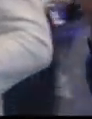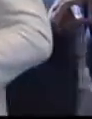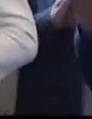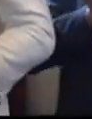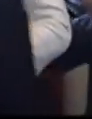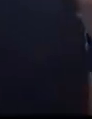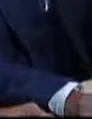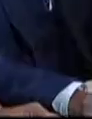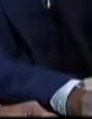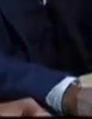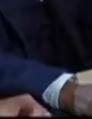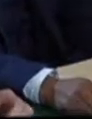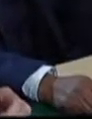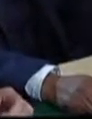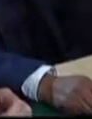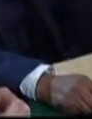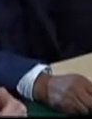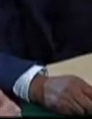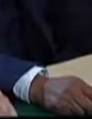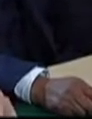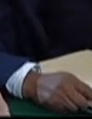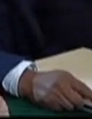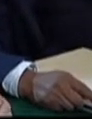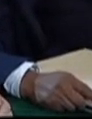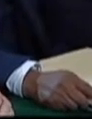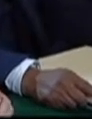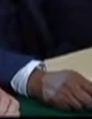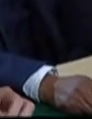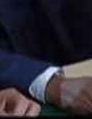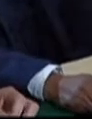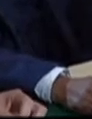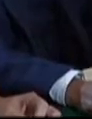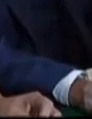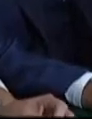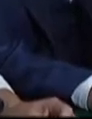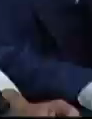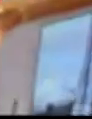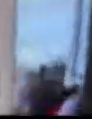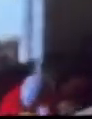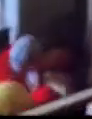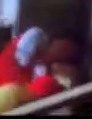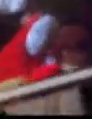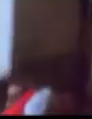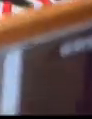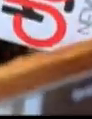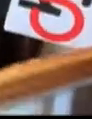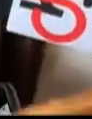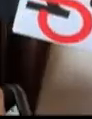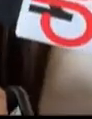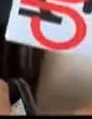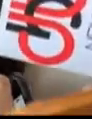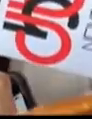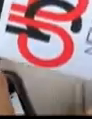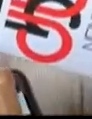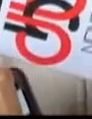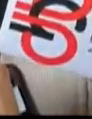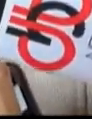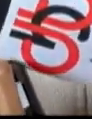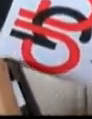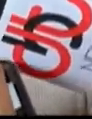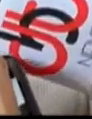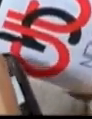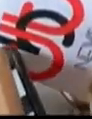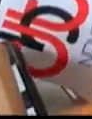así como con gobiernos estatales y deportistas para lograr una transformación en el sector. Tenemos todavía cosas arriba del